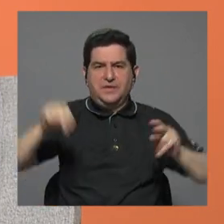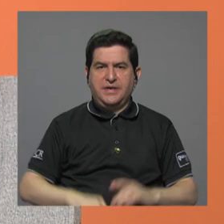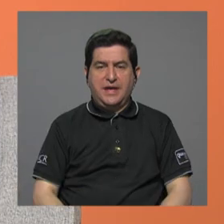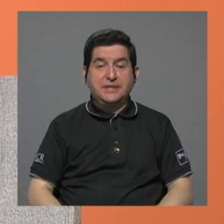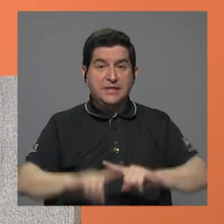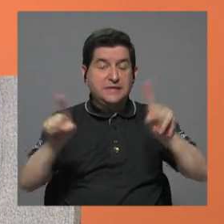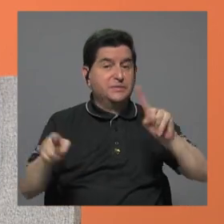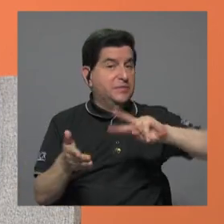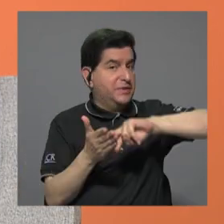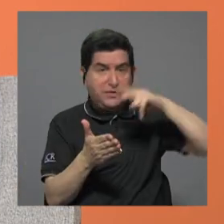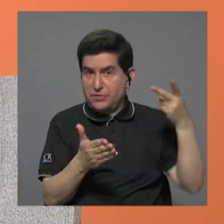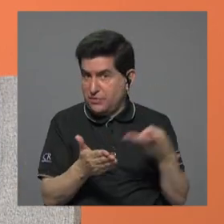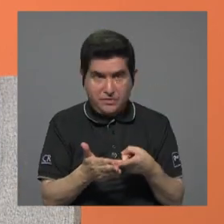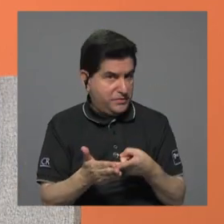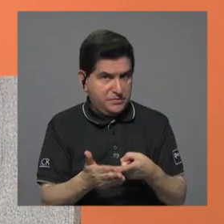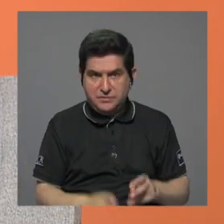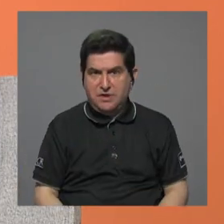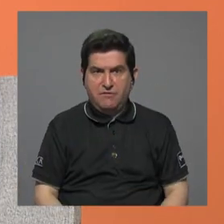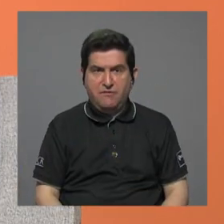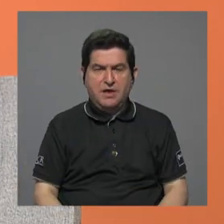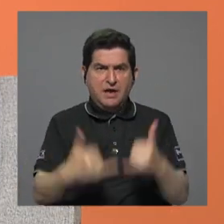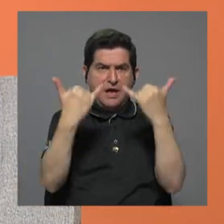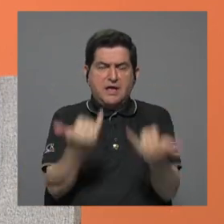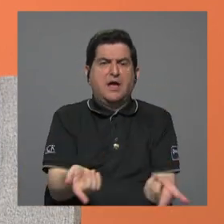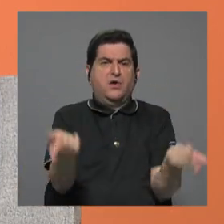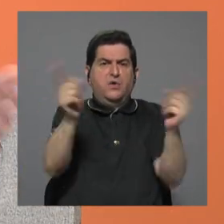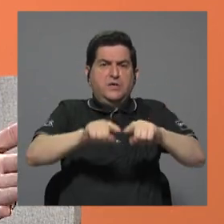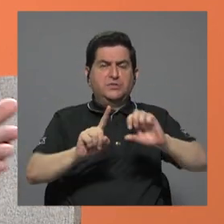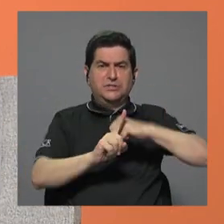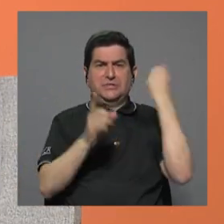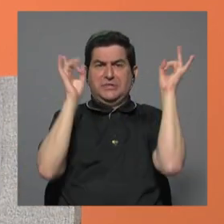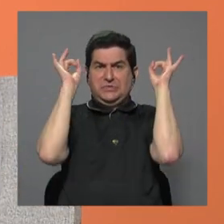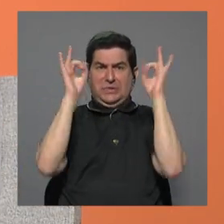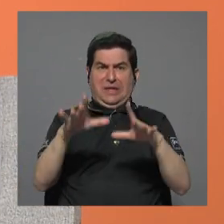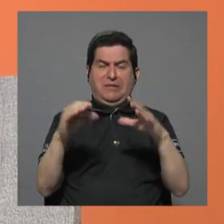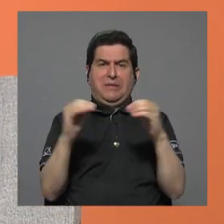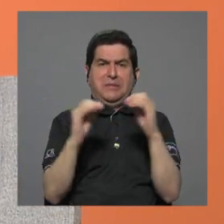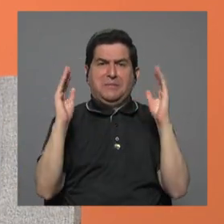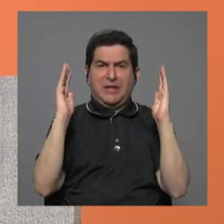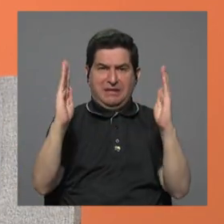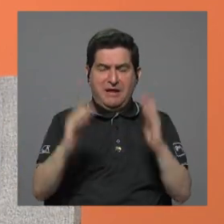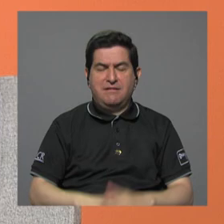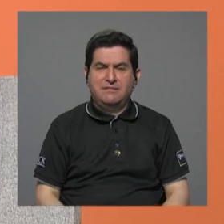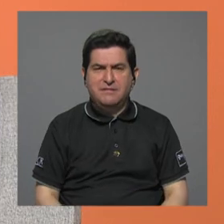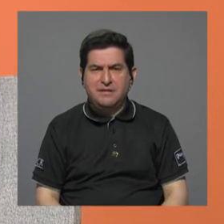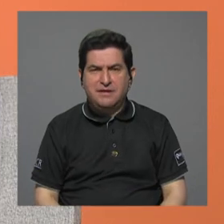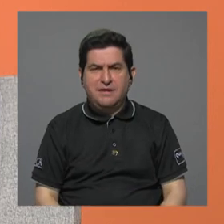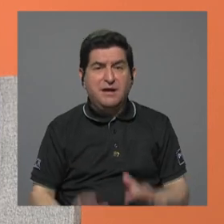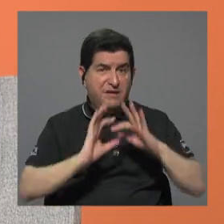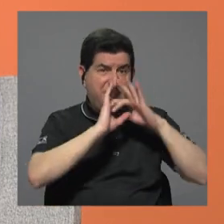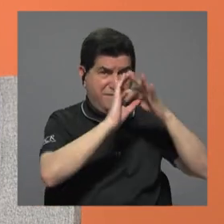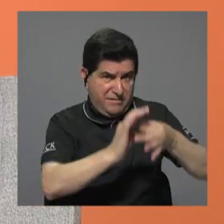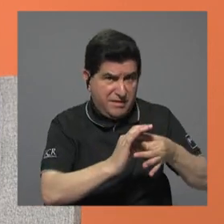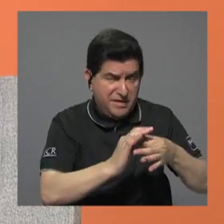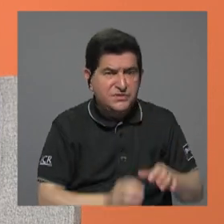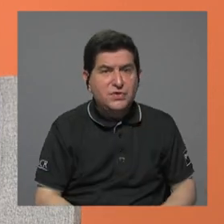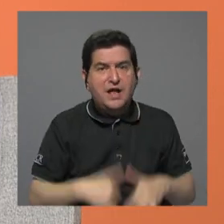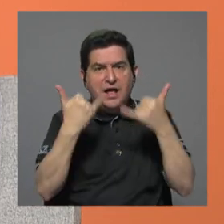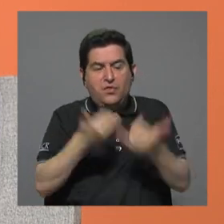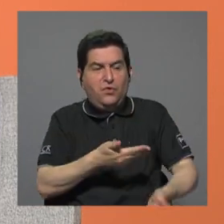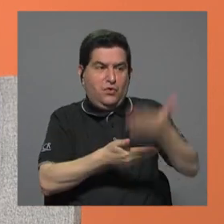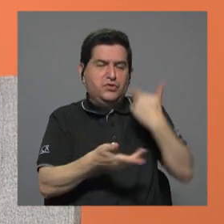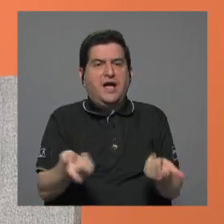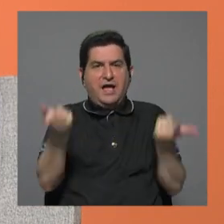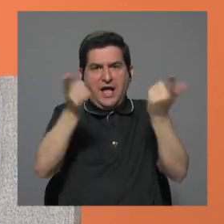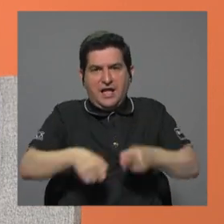pero no es que ha ocurrido de momento una tragedia mayor, ¿verdad?, con respecto a lo que ya venía